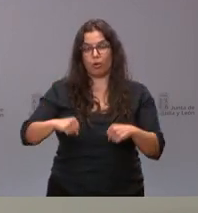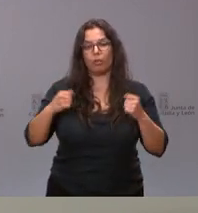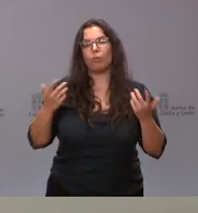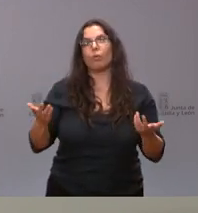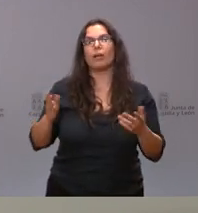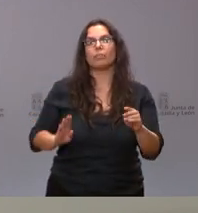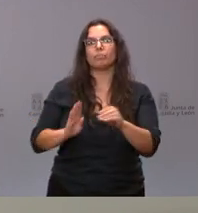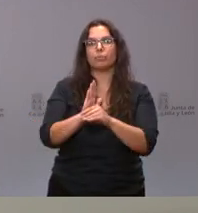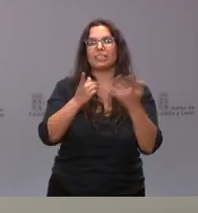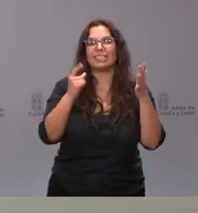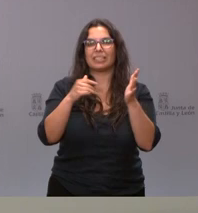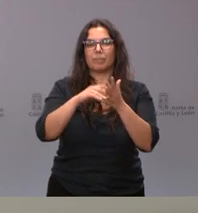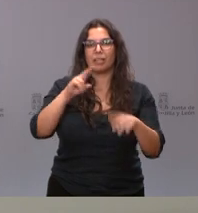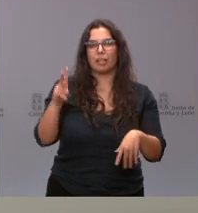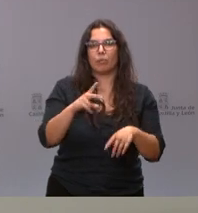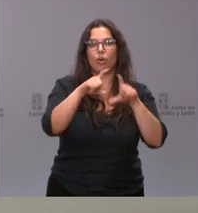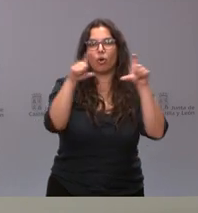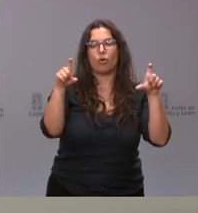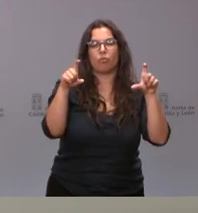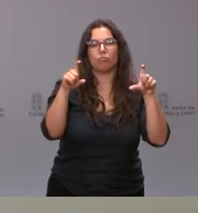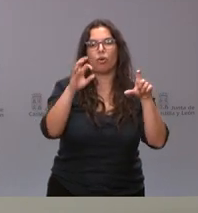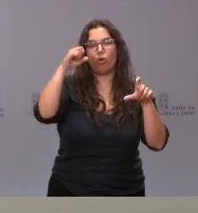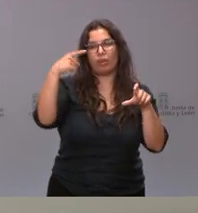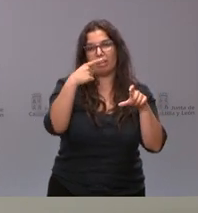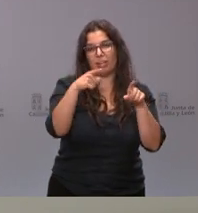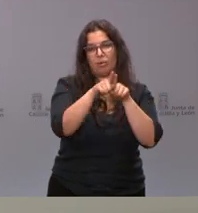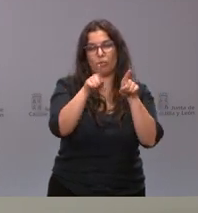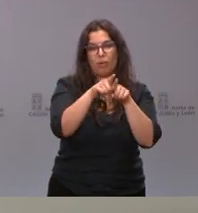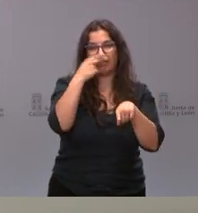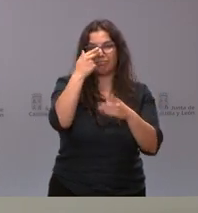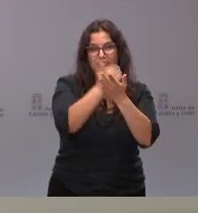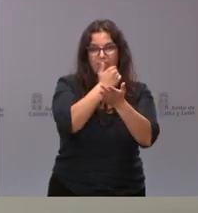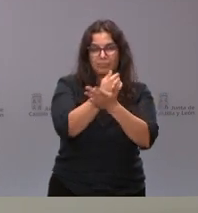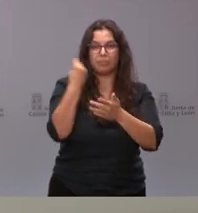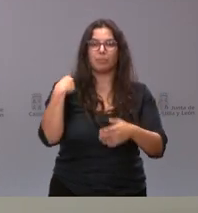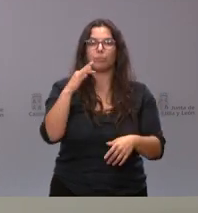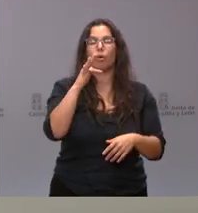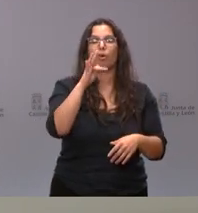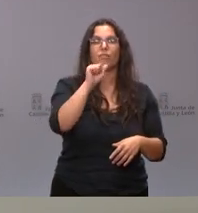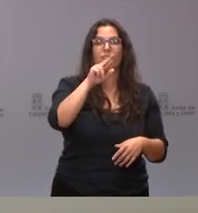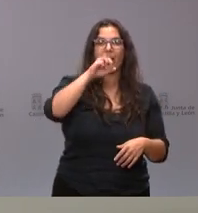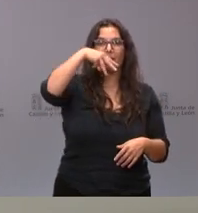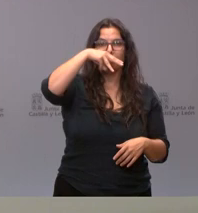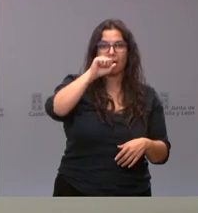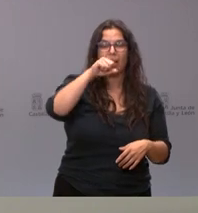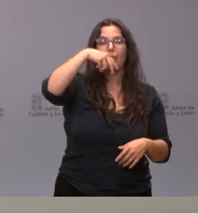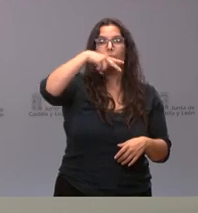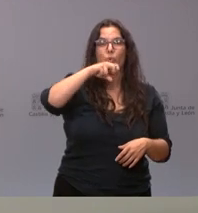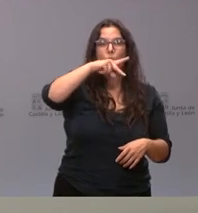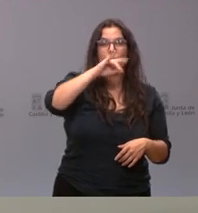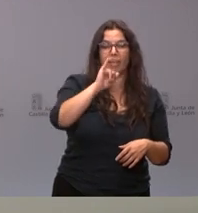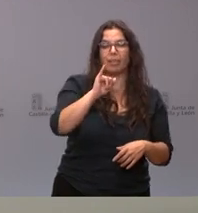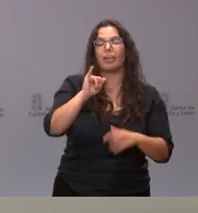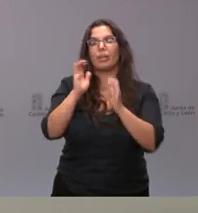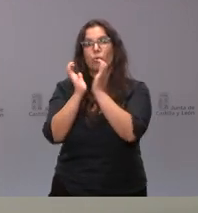60.000 euros a entidades sin ánimo de lucro, en este caso Farmamundi y UNICEF, para apoyar el suministro de bienes de primera necesidad